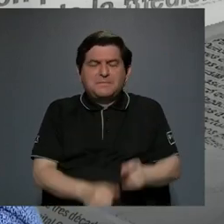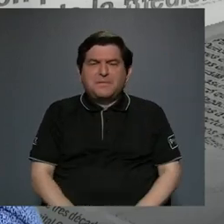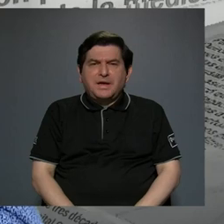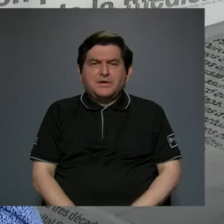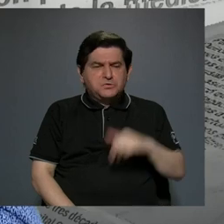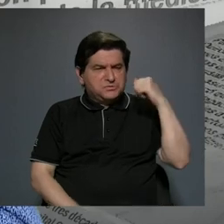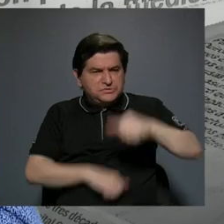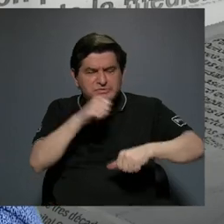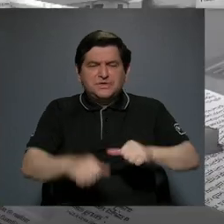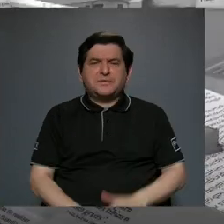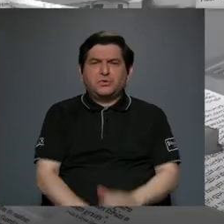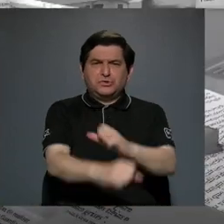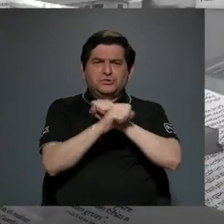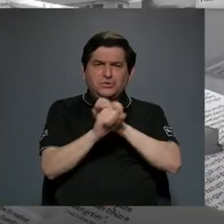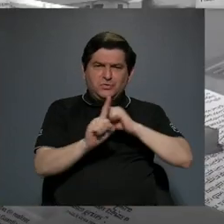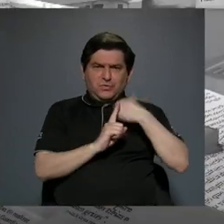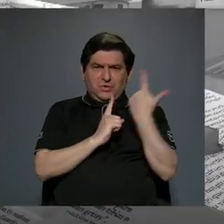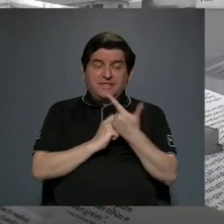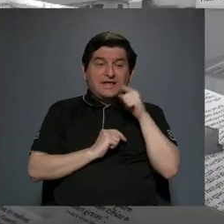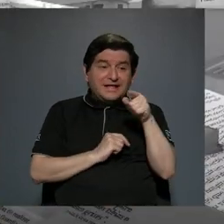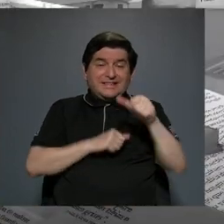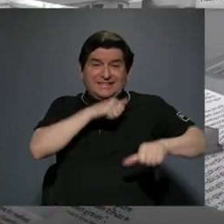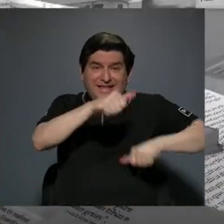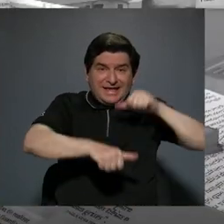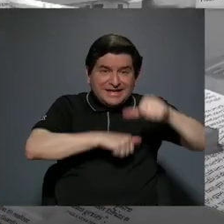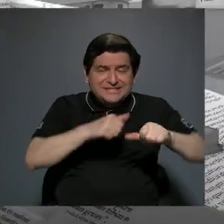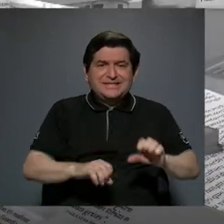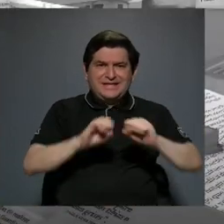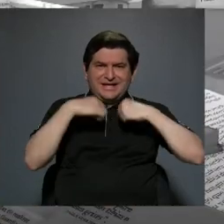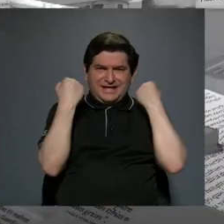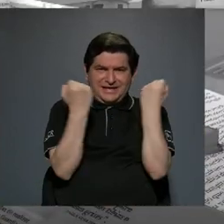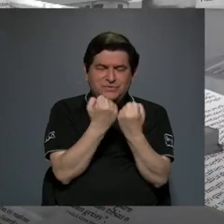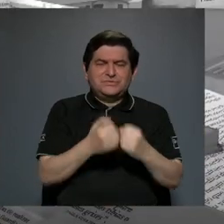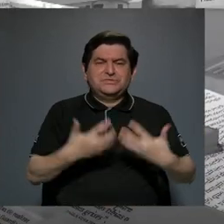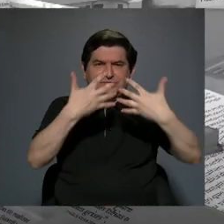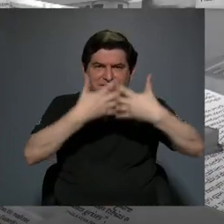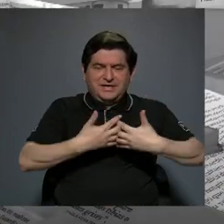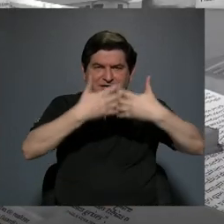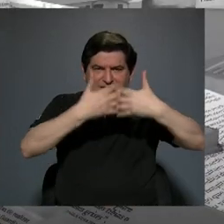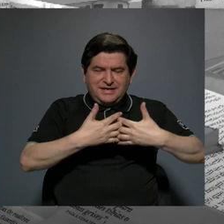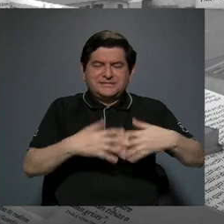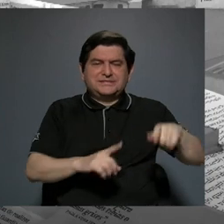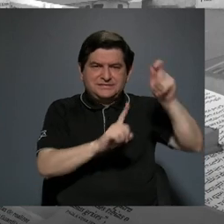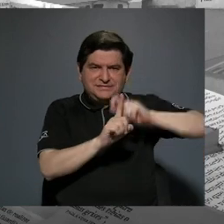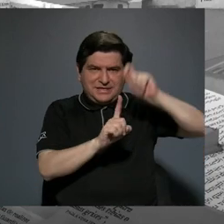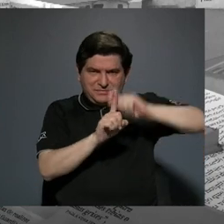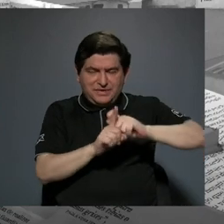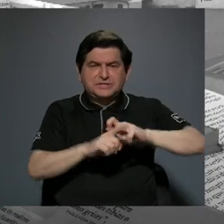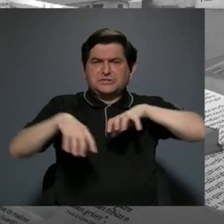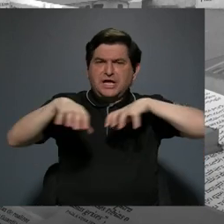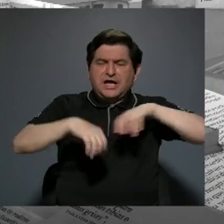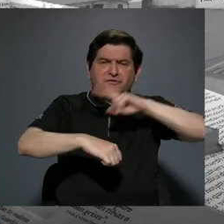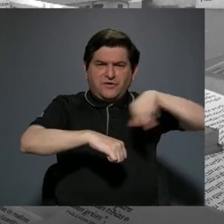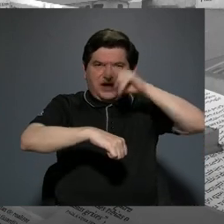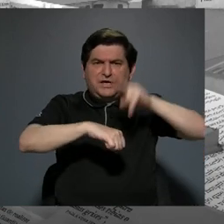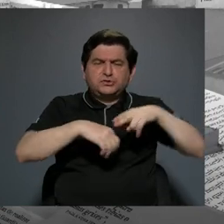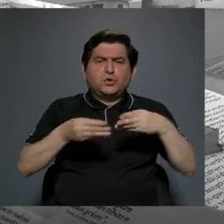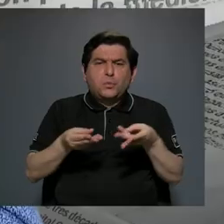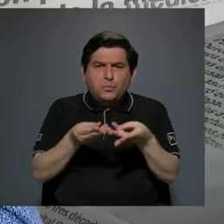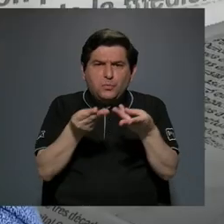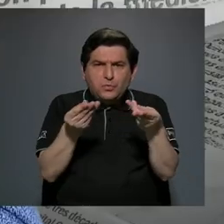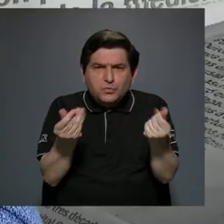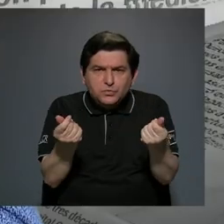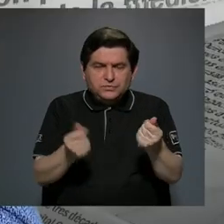garantías sociales, porque de ahí, de esas luchas sindicales bananeras, es donde viene toda una reacción a nivel nacional